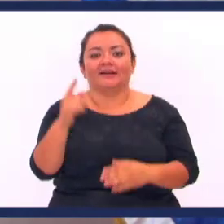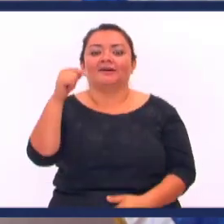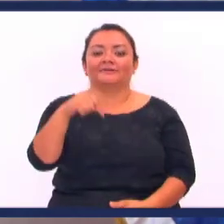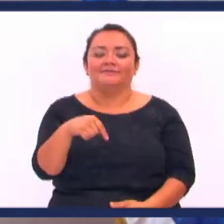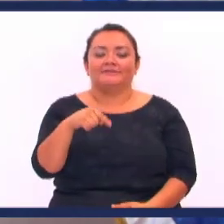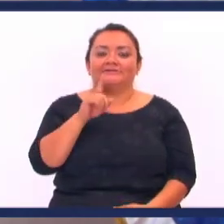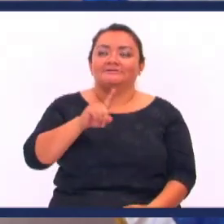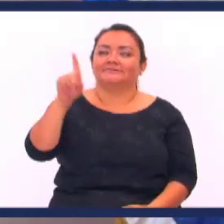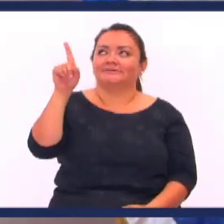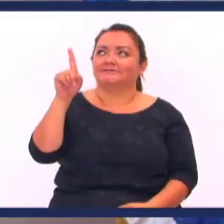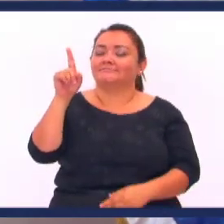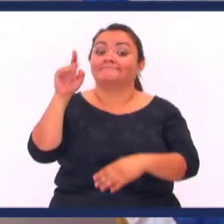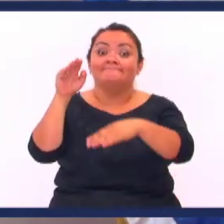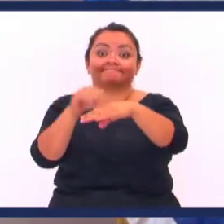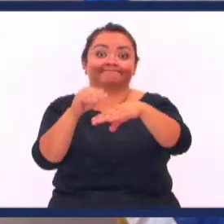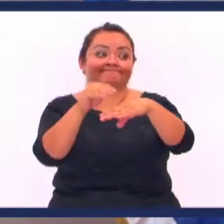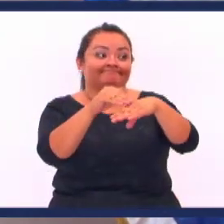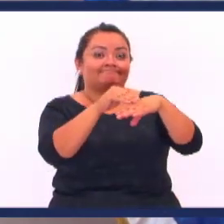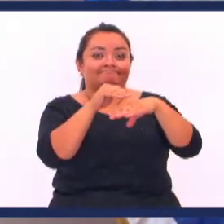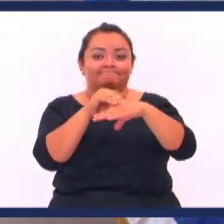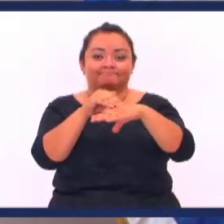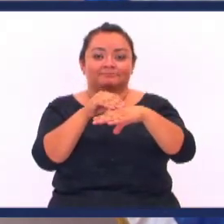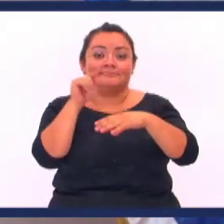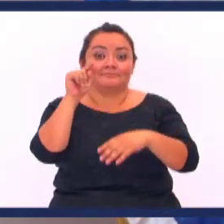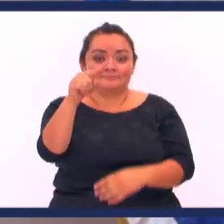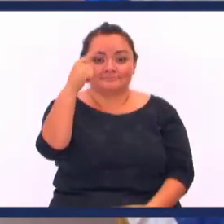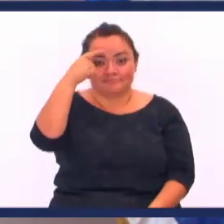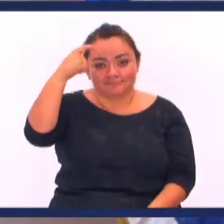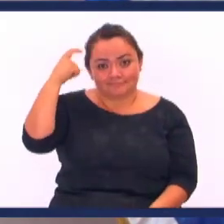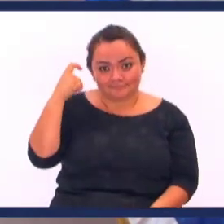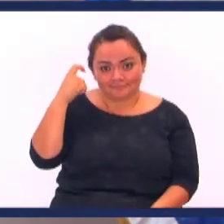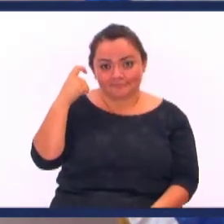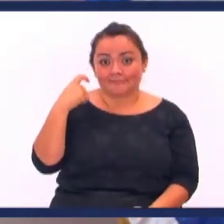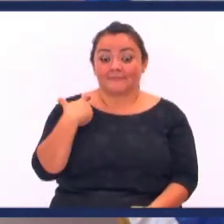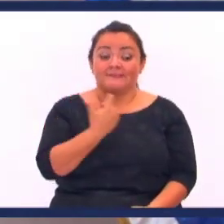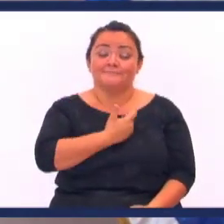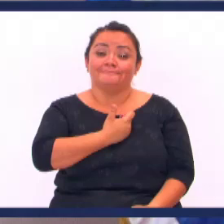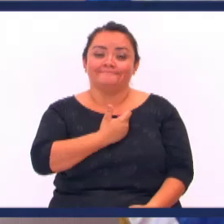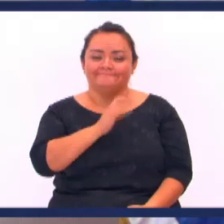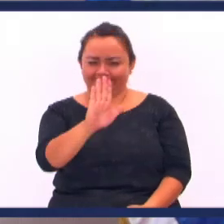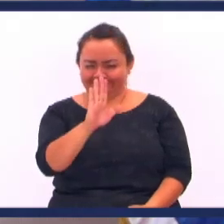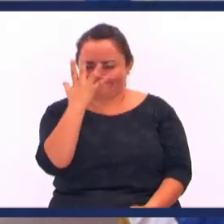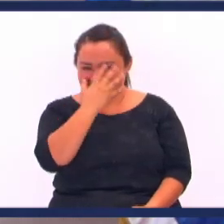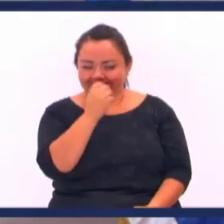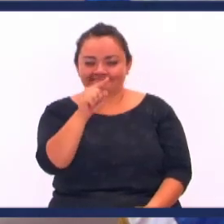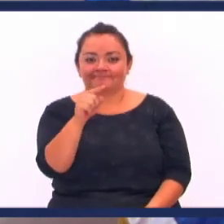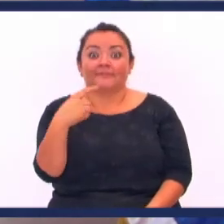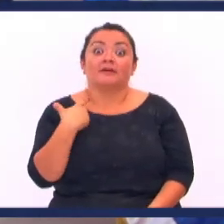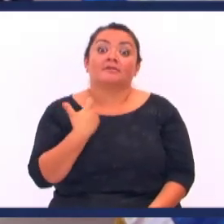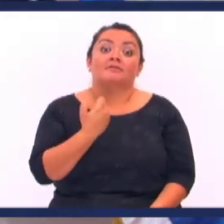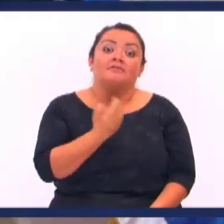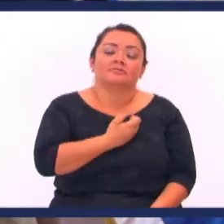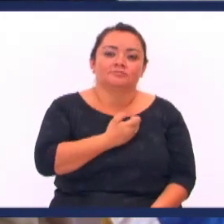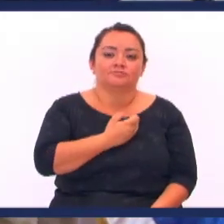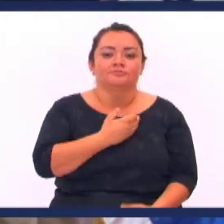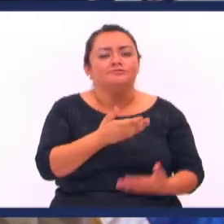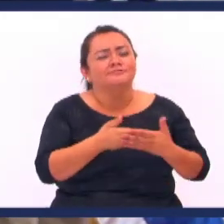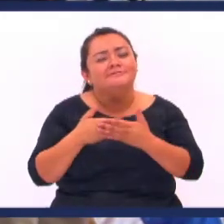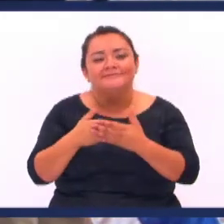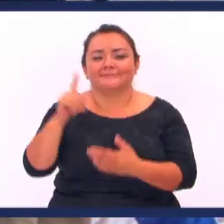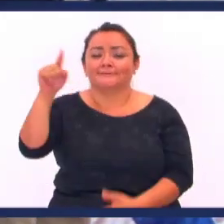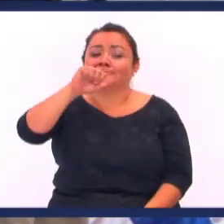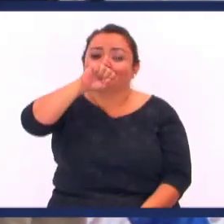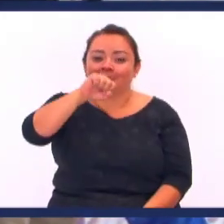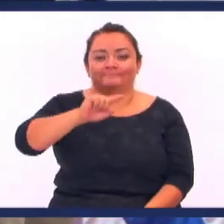Ahora el llamado de atención Del Señor Es que recordemos Que somos Uy que lindo lo que voy a decir Somos Sus hijos